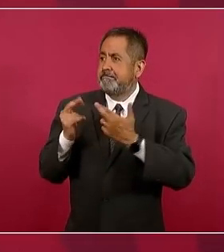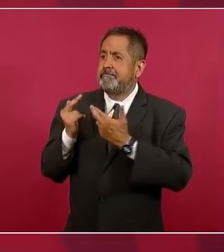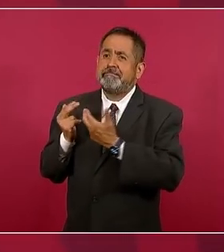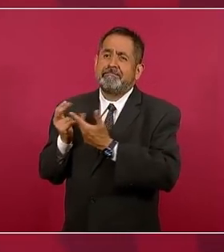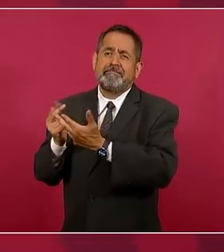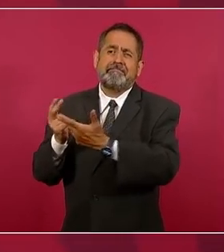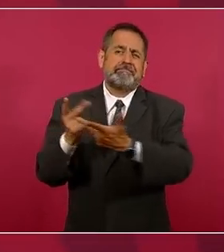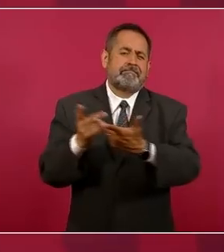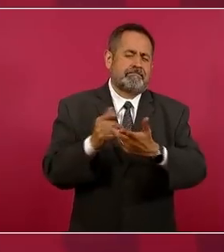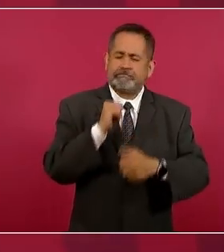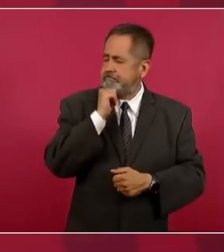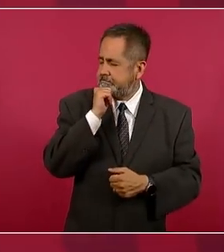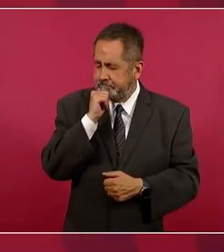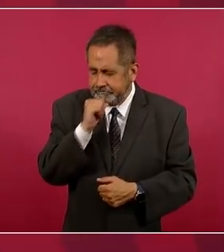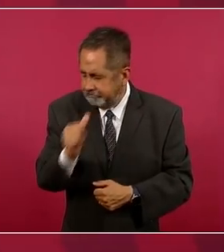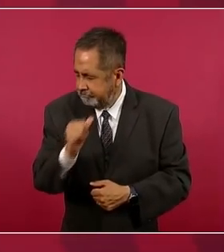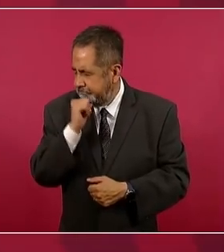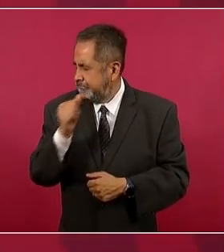naturaleza,